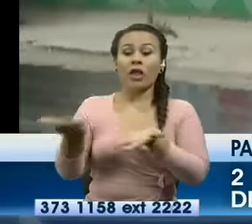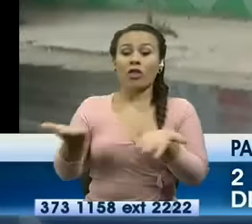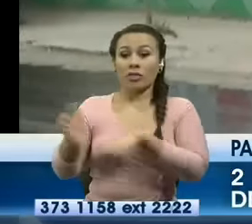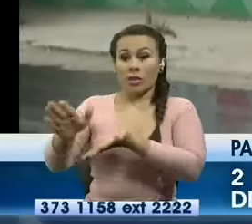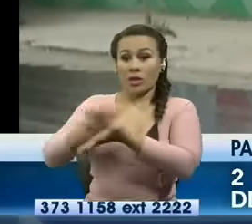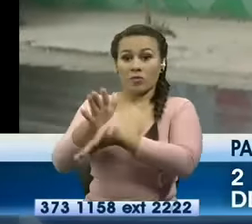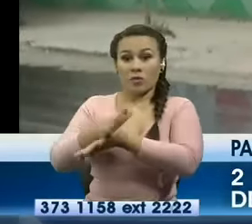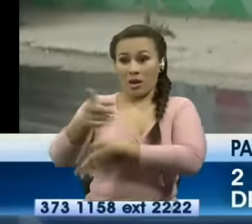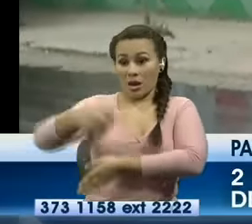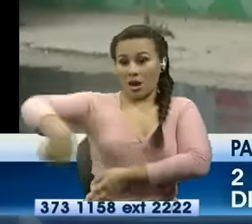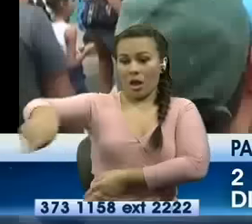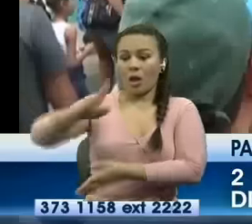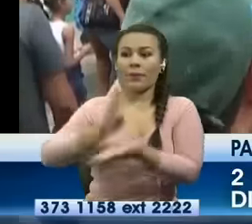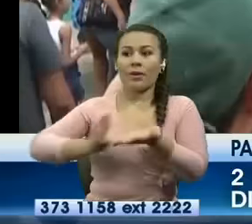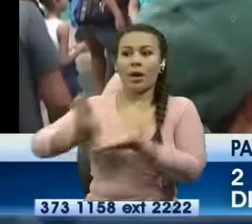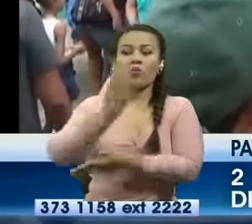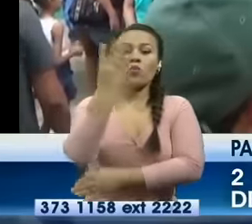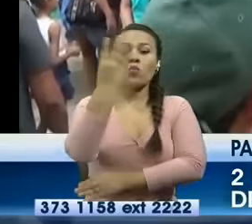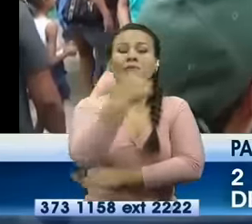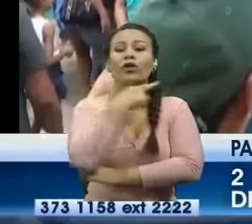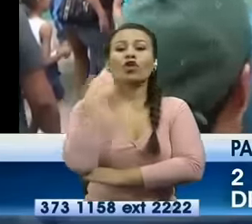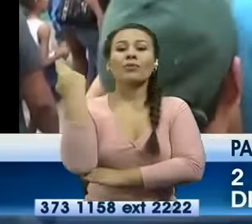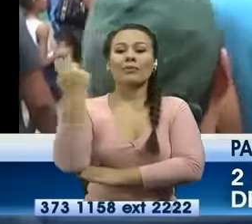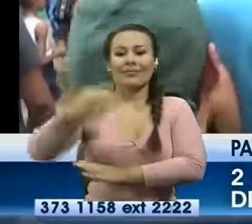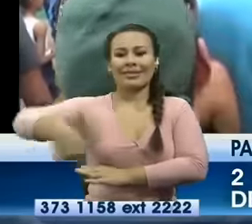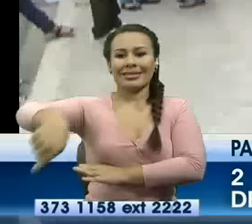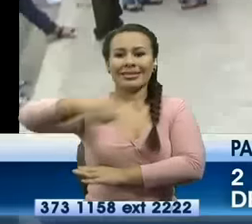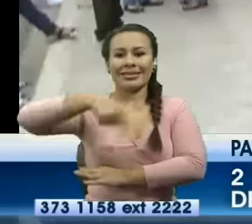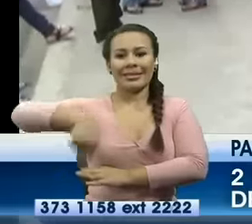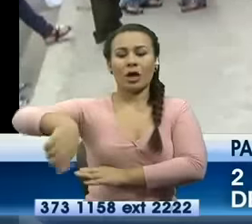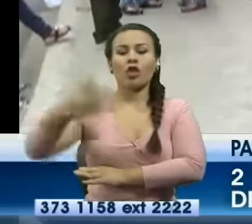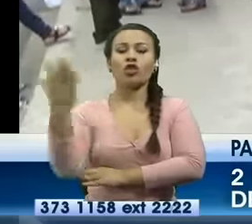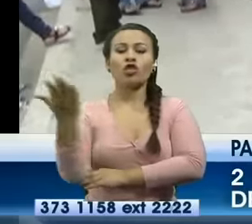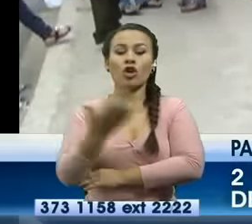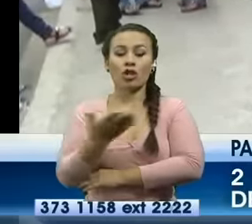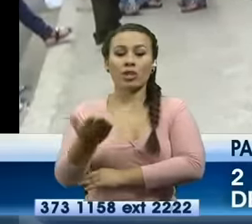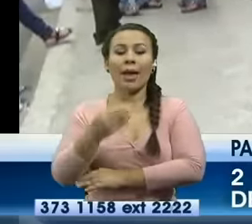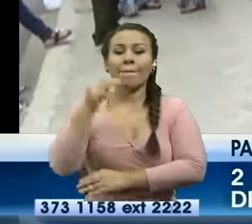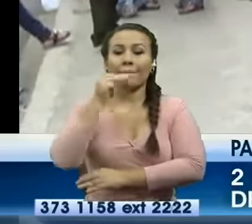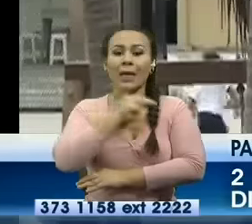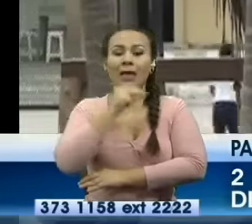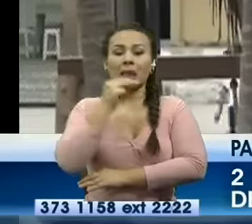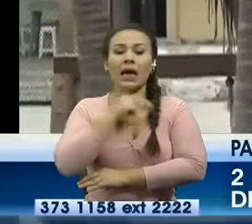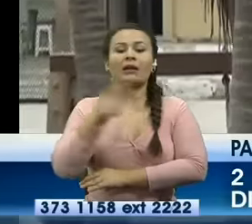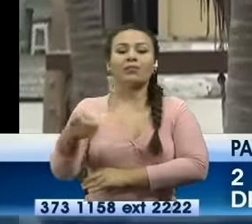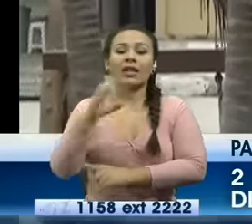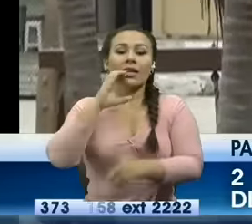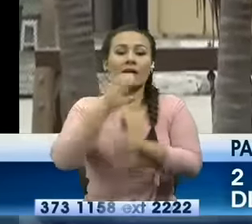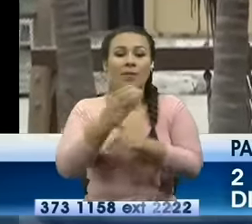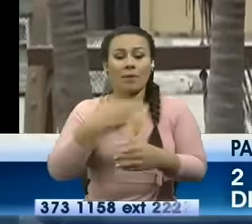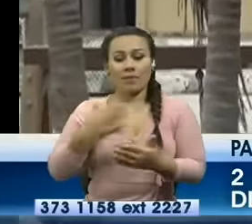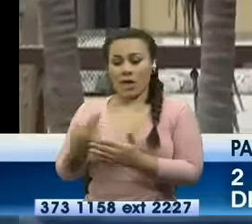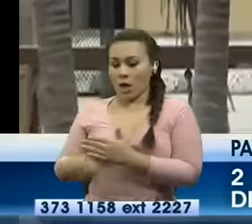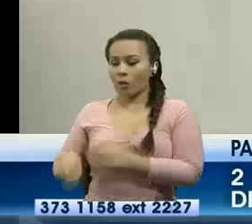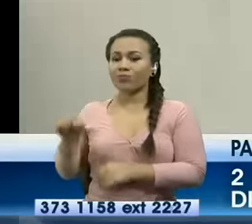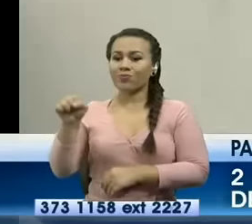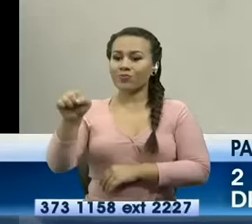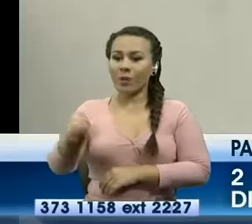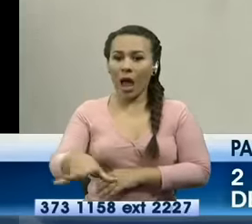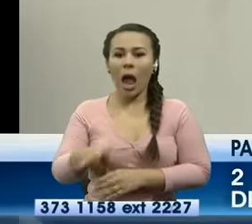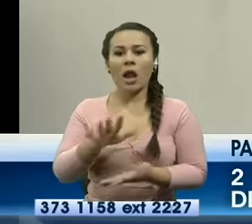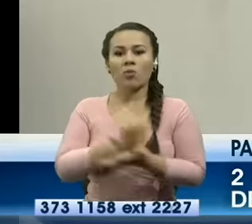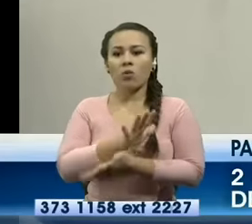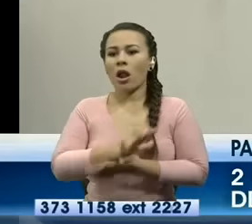barrio 4 de noviembre en Manta llegaron hasta el distrito de educación para reclamar por la reubicación de los estudiantes de esta institución educativa